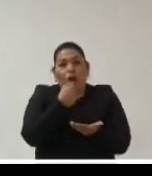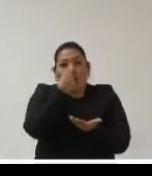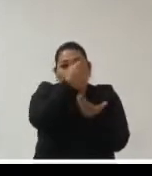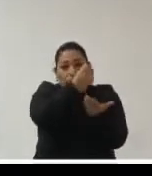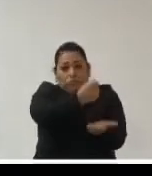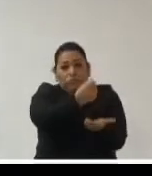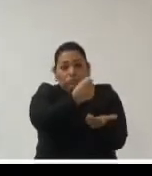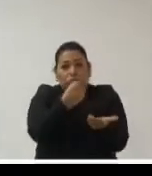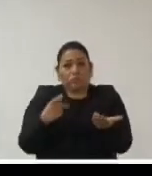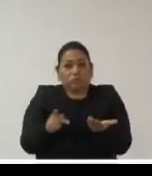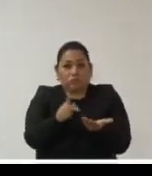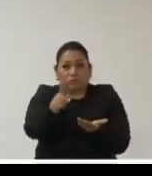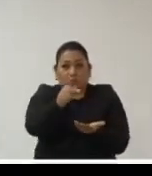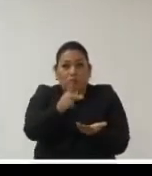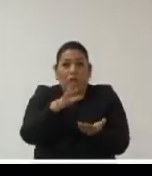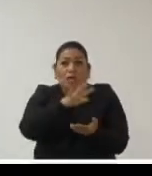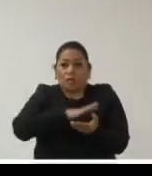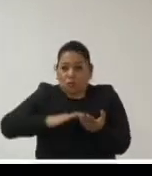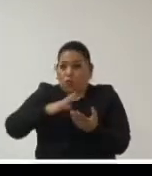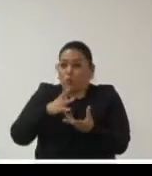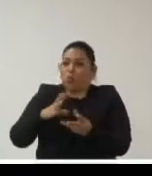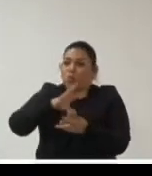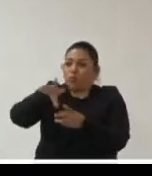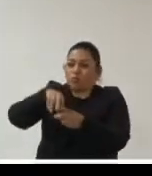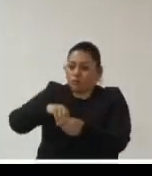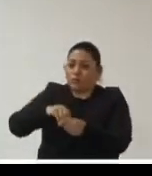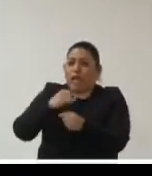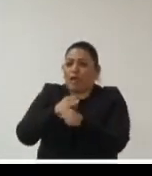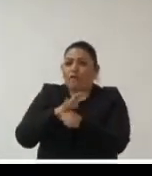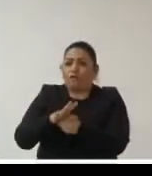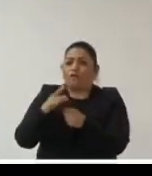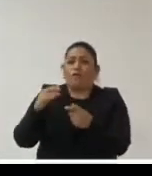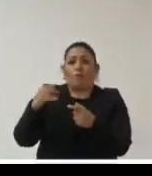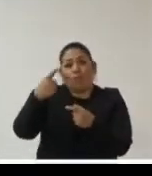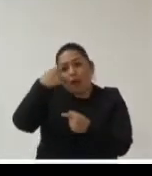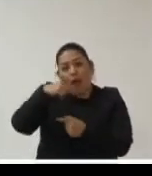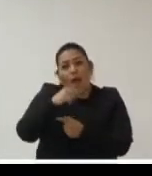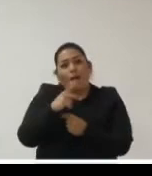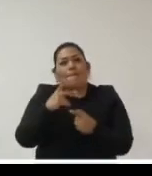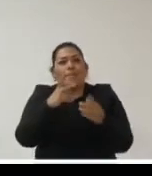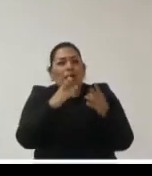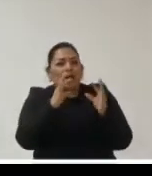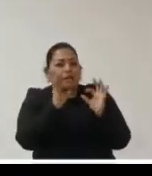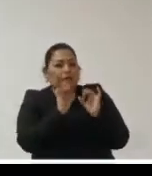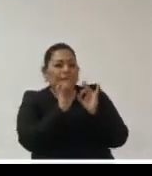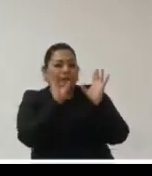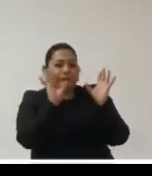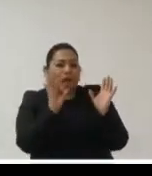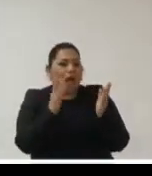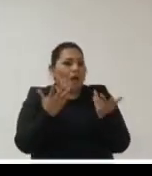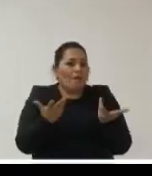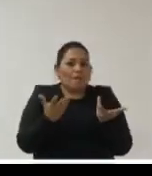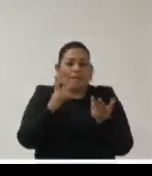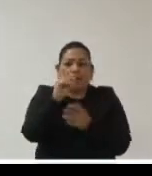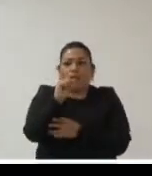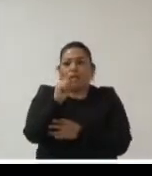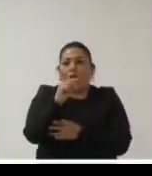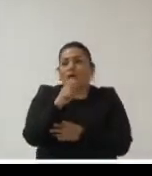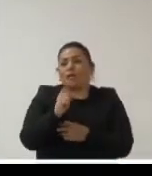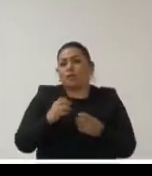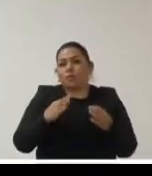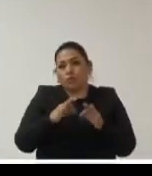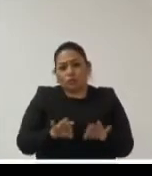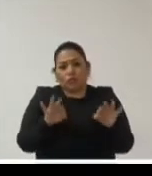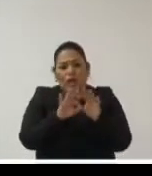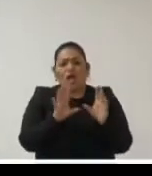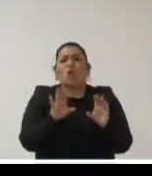justamente de la recopilación o la necesidad de recopilar información para unificar para publicar datos que sean relevantes en torno al